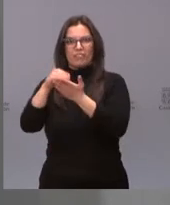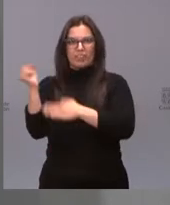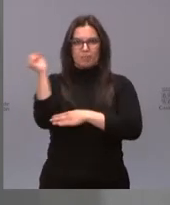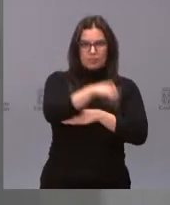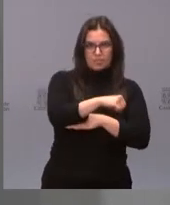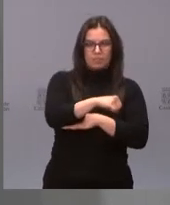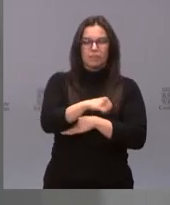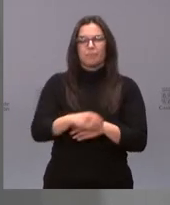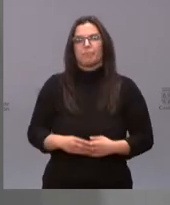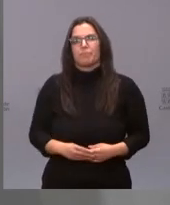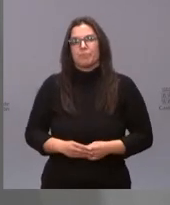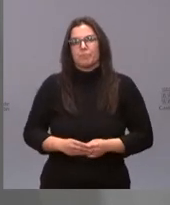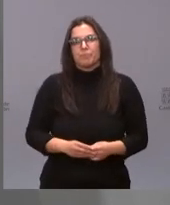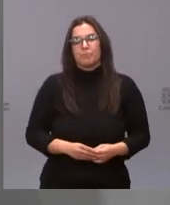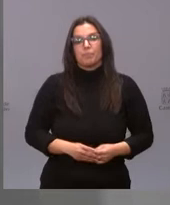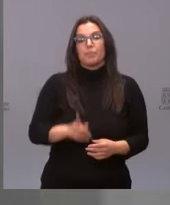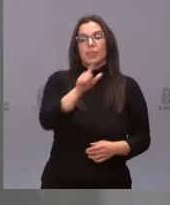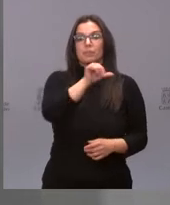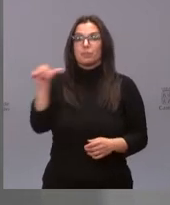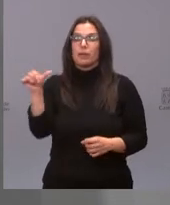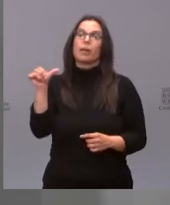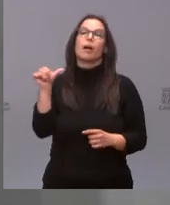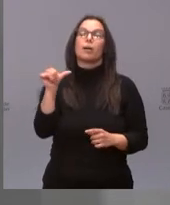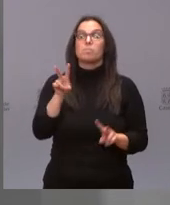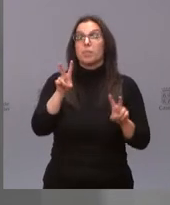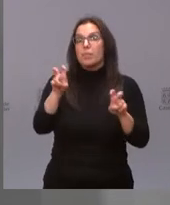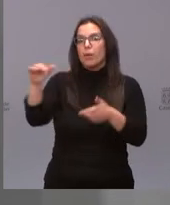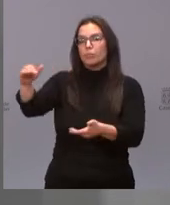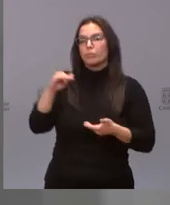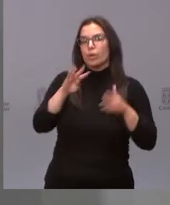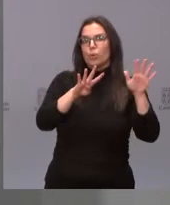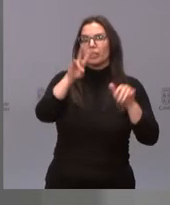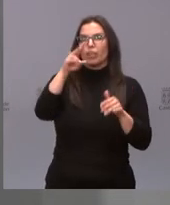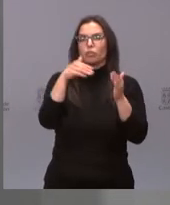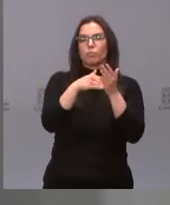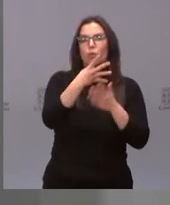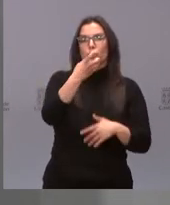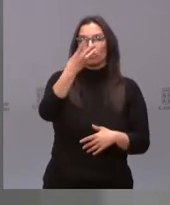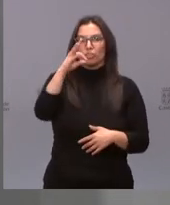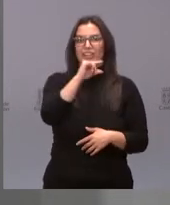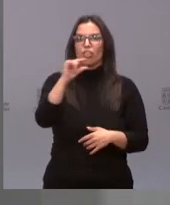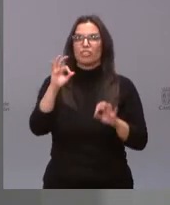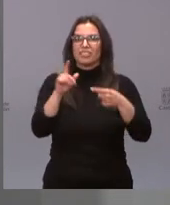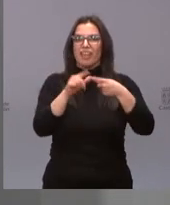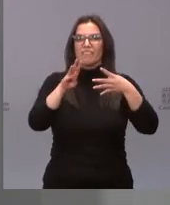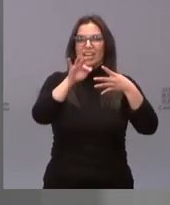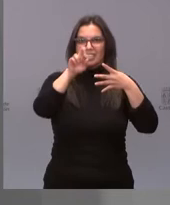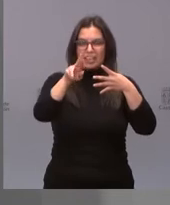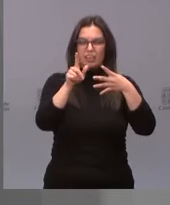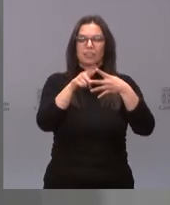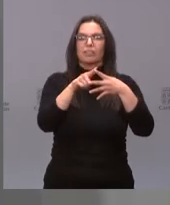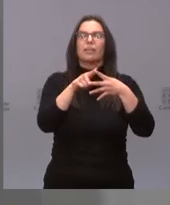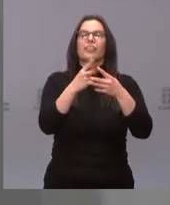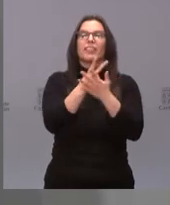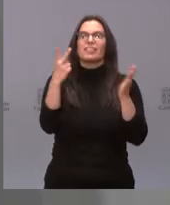dosis. Esta semana está previsto que nos lleguen 92.430 dosis de Pfizer y 17